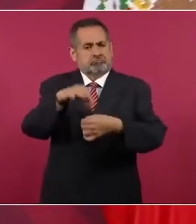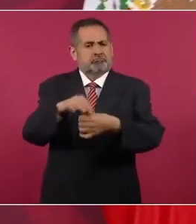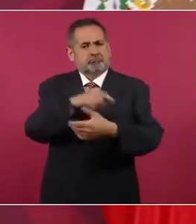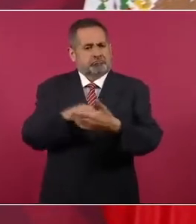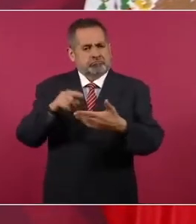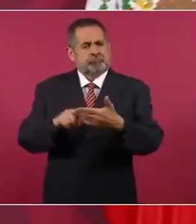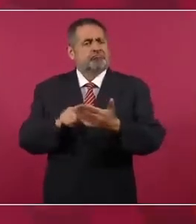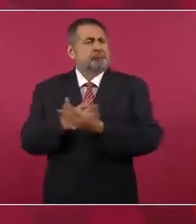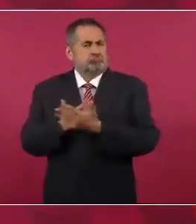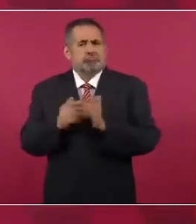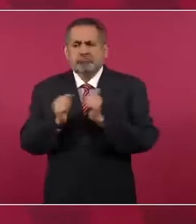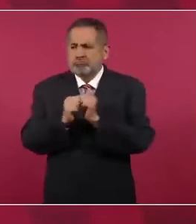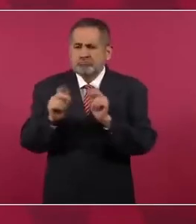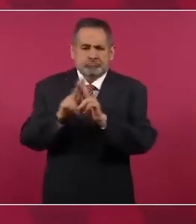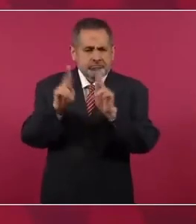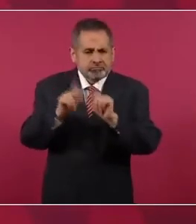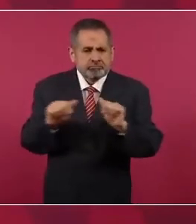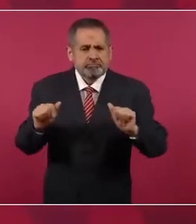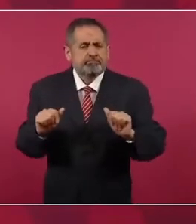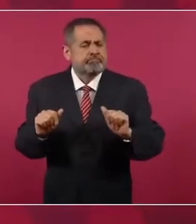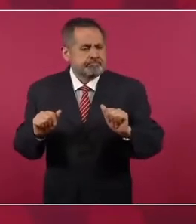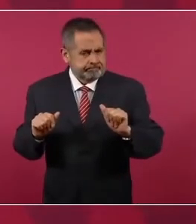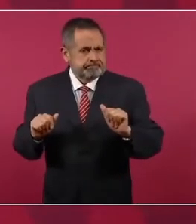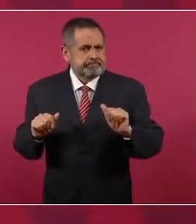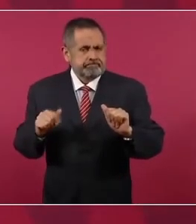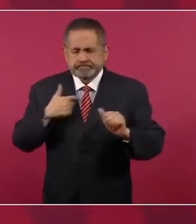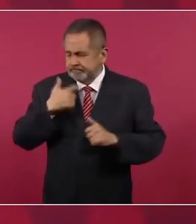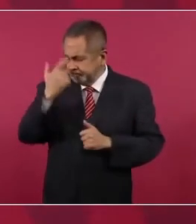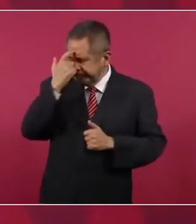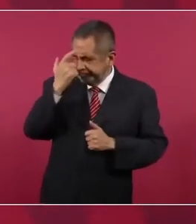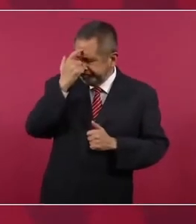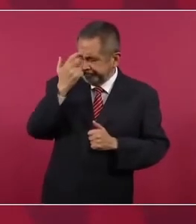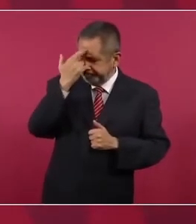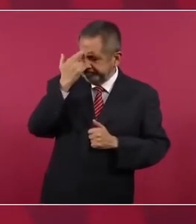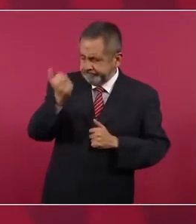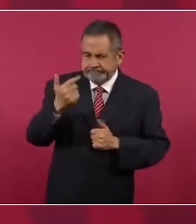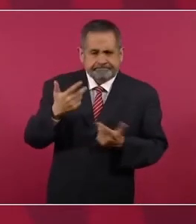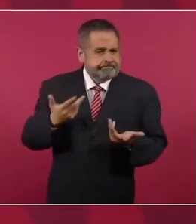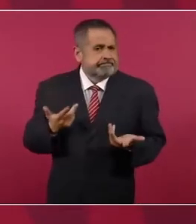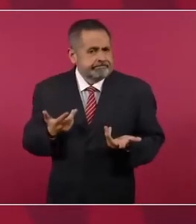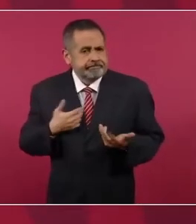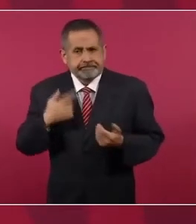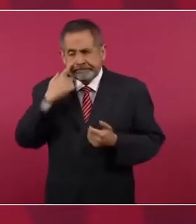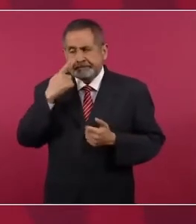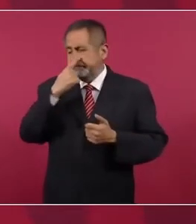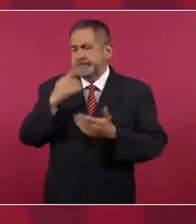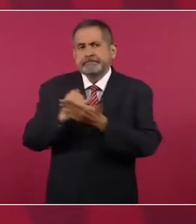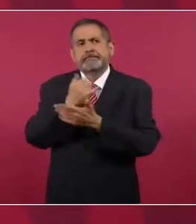y de manera racional, democrática,